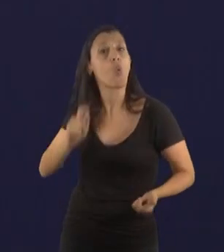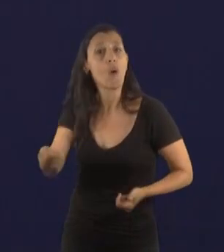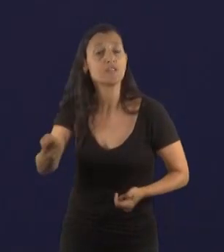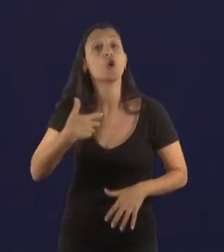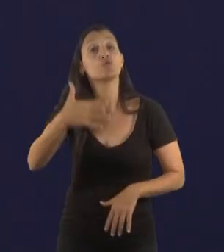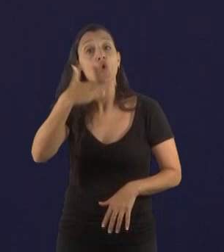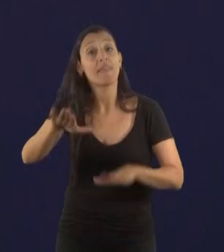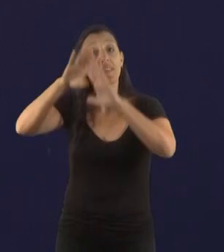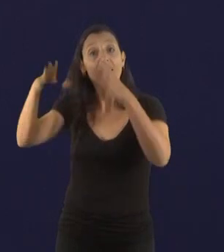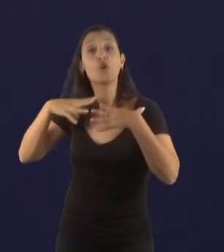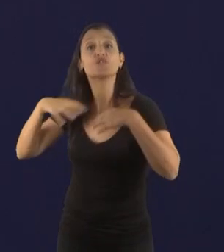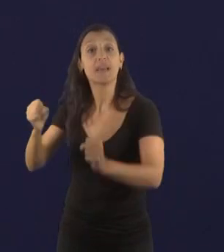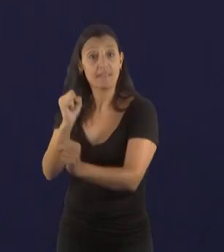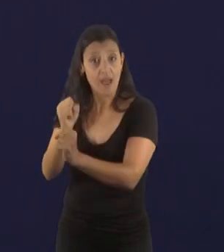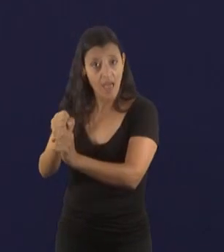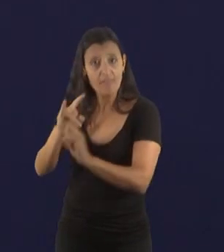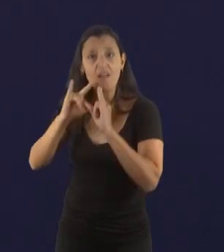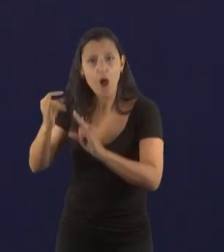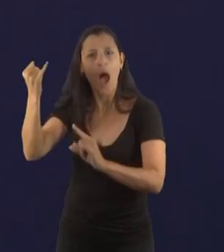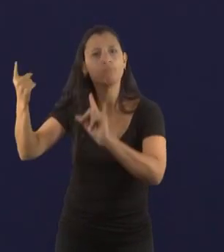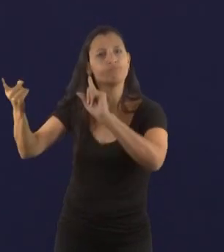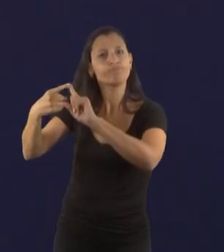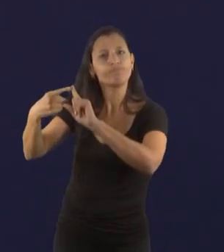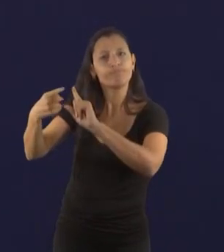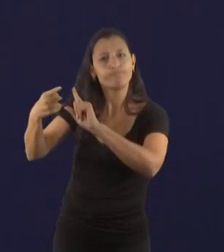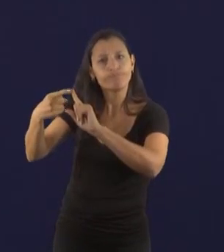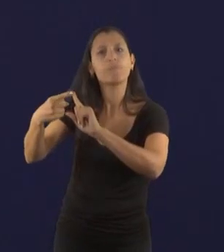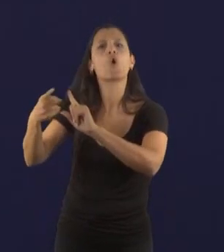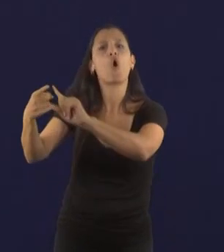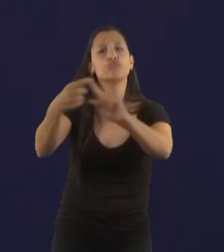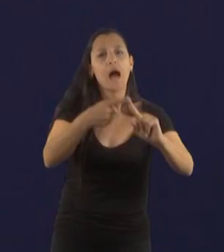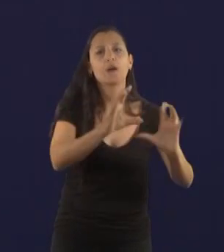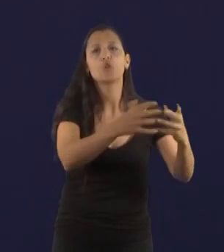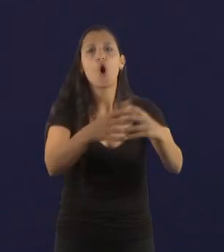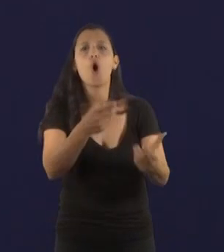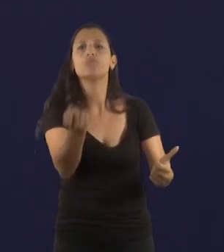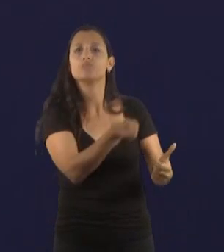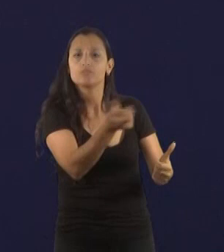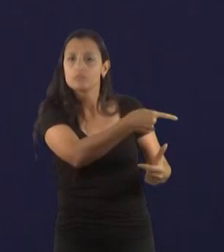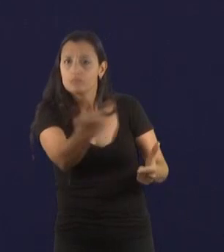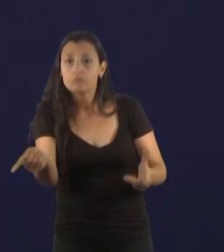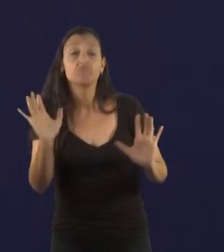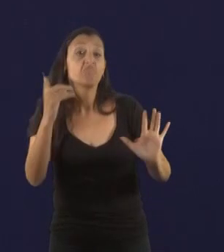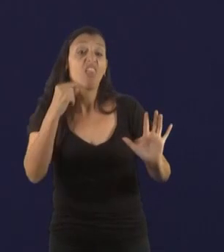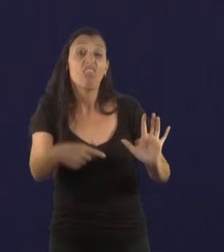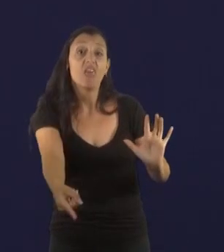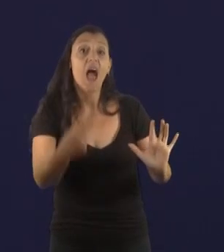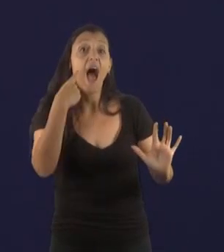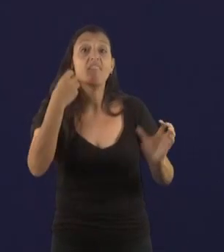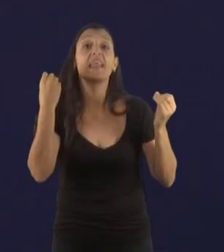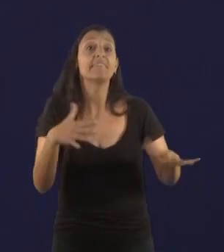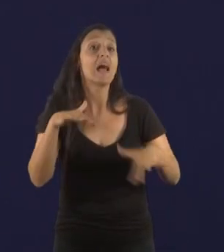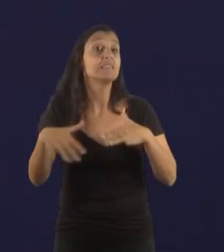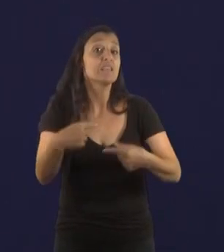está en comunicación con los gremios, así que será un tema que a medida que transcurran los días, tendremos